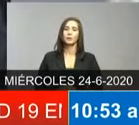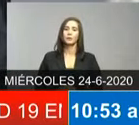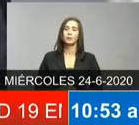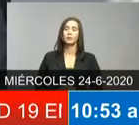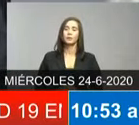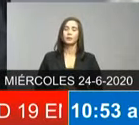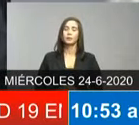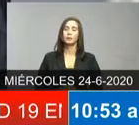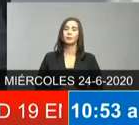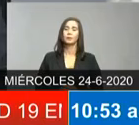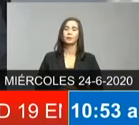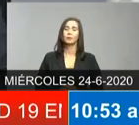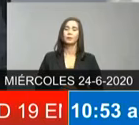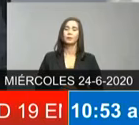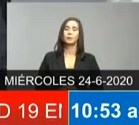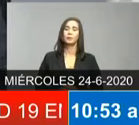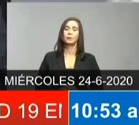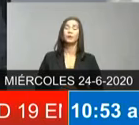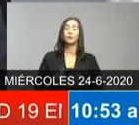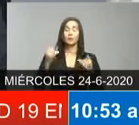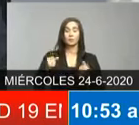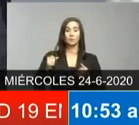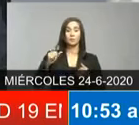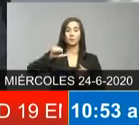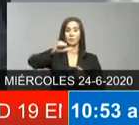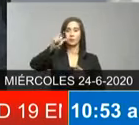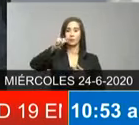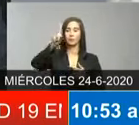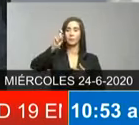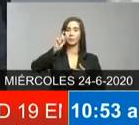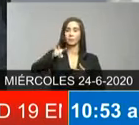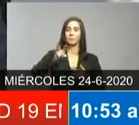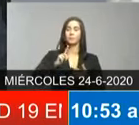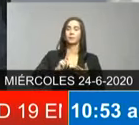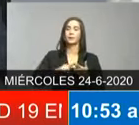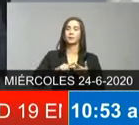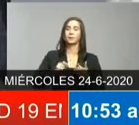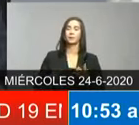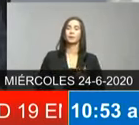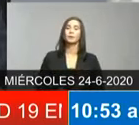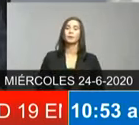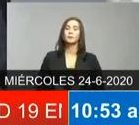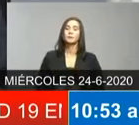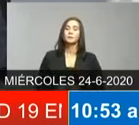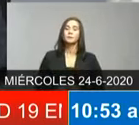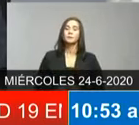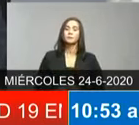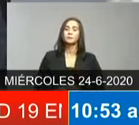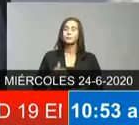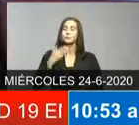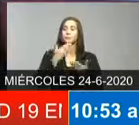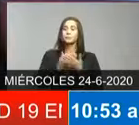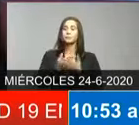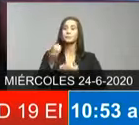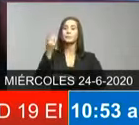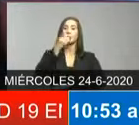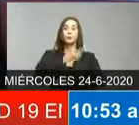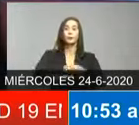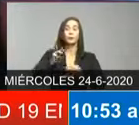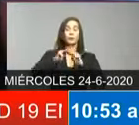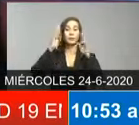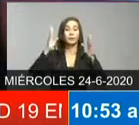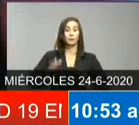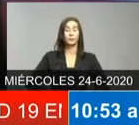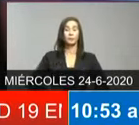si buena gracias entonces ahora si le damos el paso a Nathalie Sfasa y buenos días ministro buenos